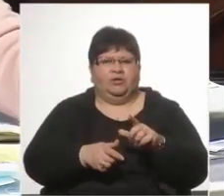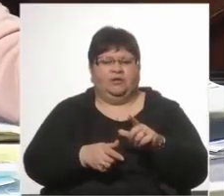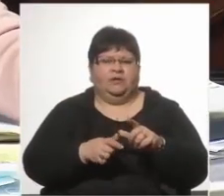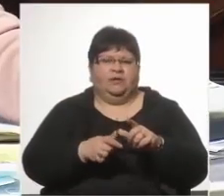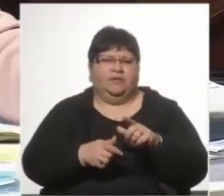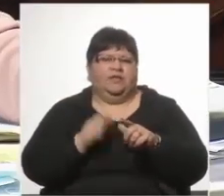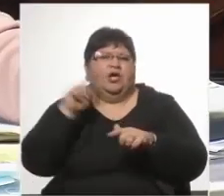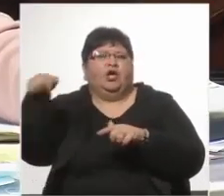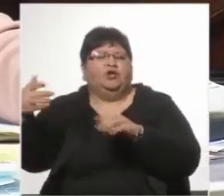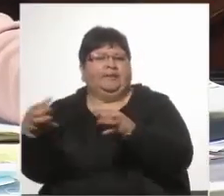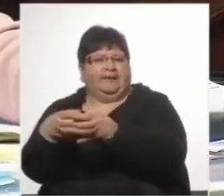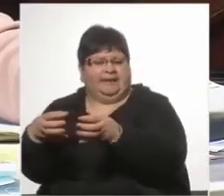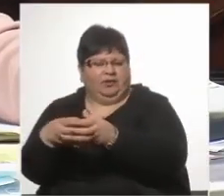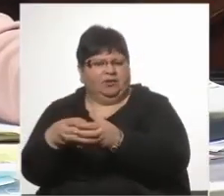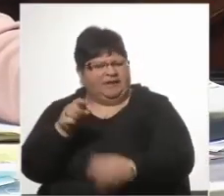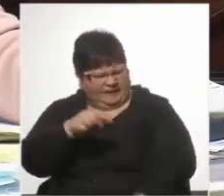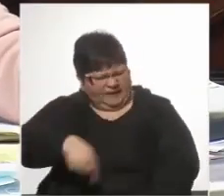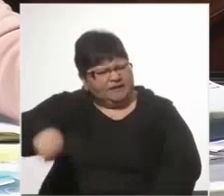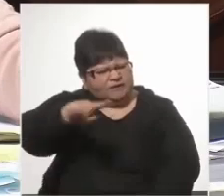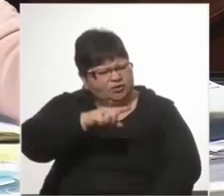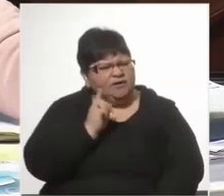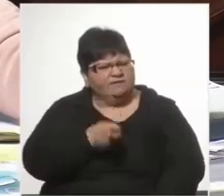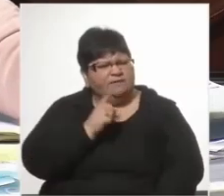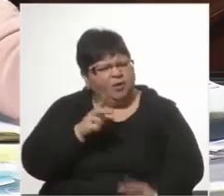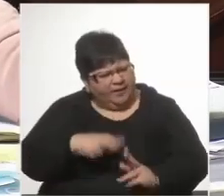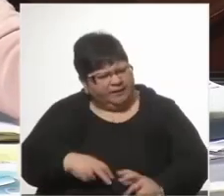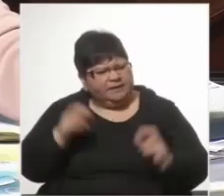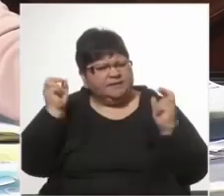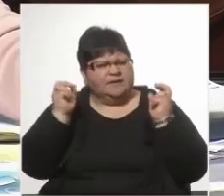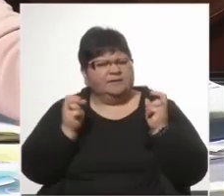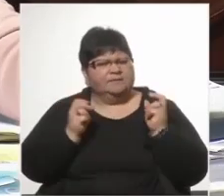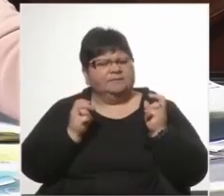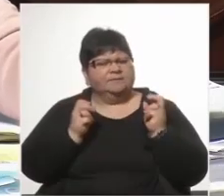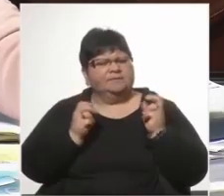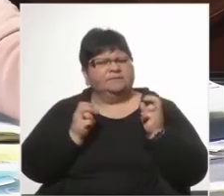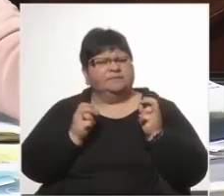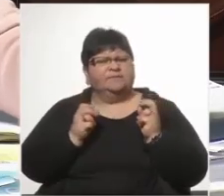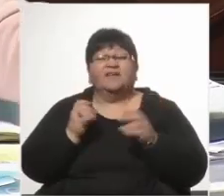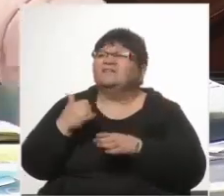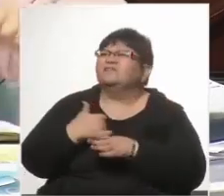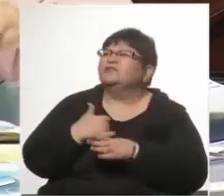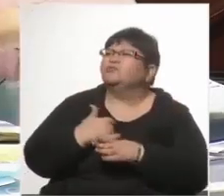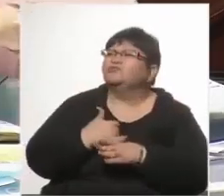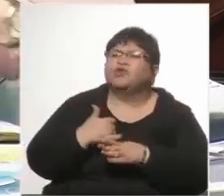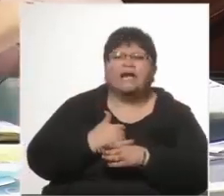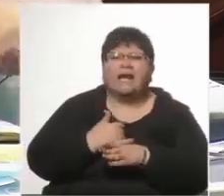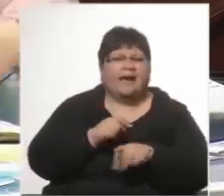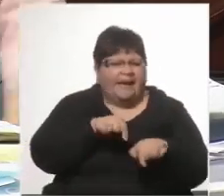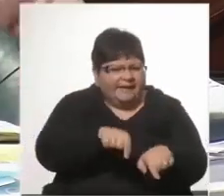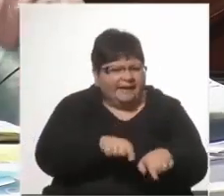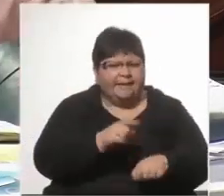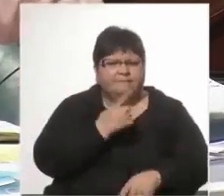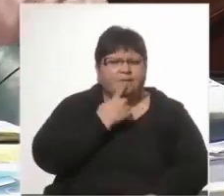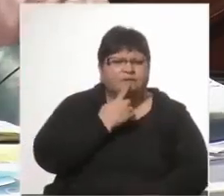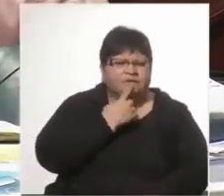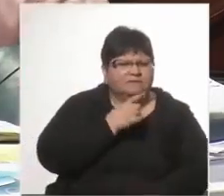Eso es lo que nosotros tenemos que analizar. ¿Cuál es la parte institucional? Porque acá no hay una parte política.